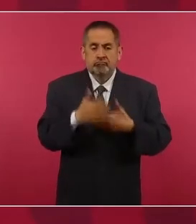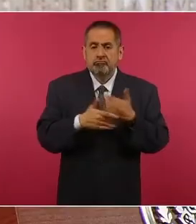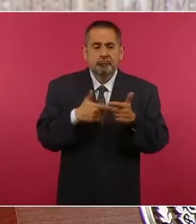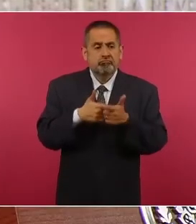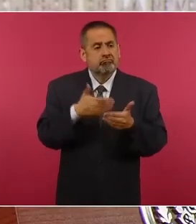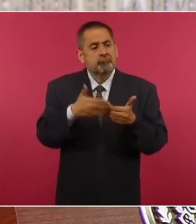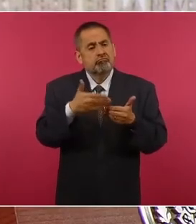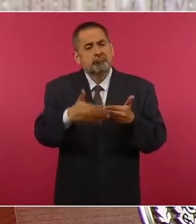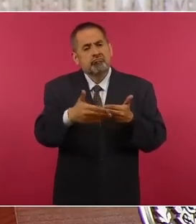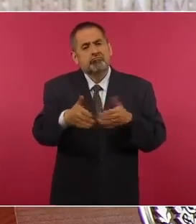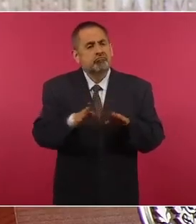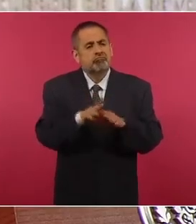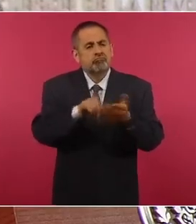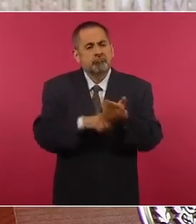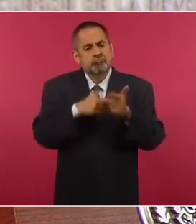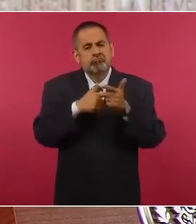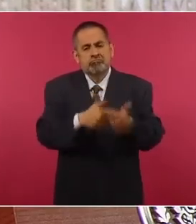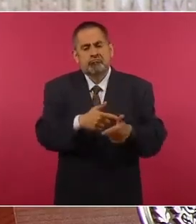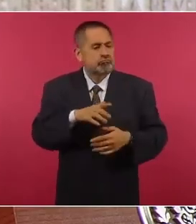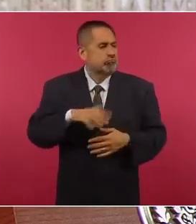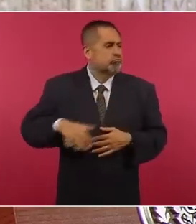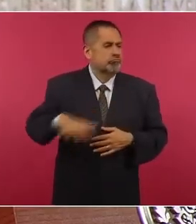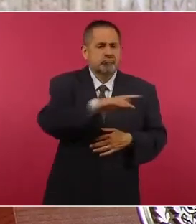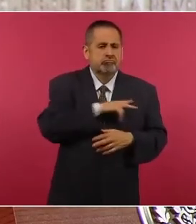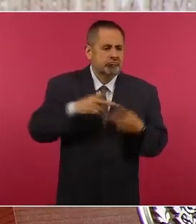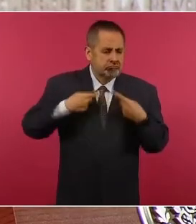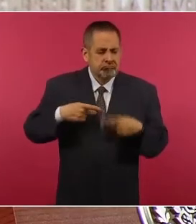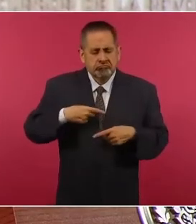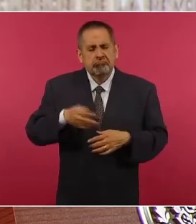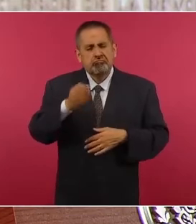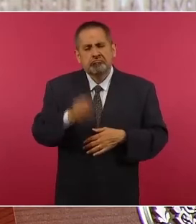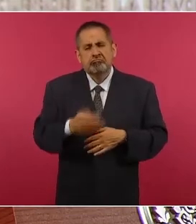y que estaba aceptado por todo el mundo.